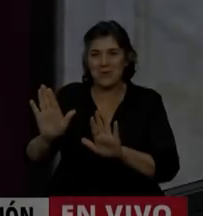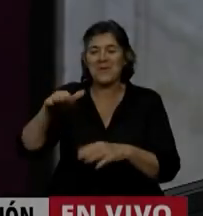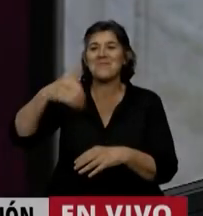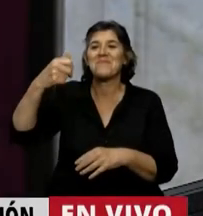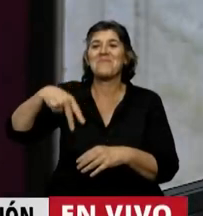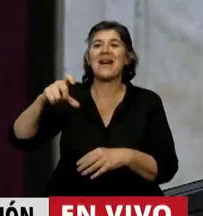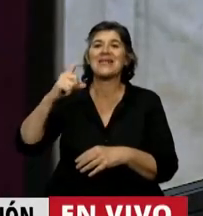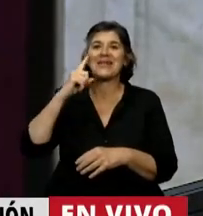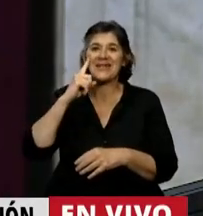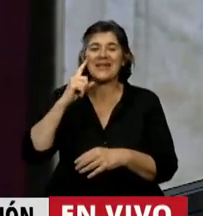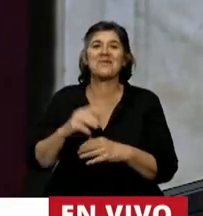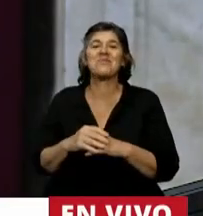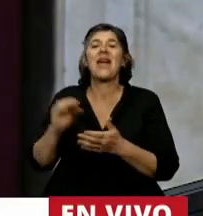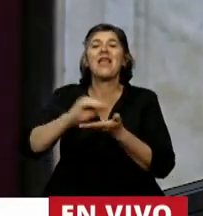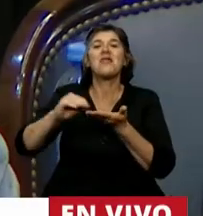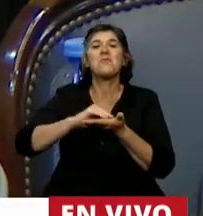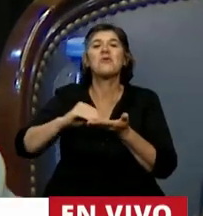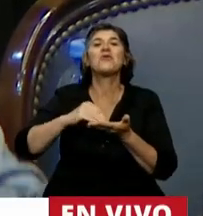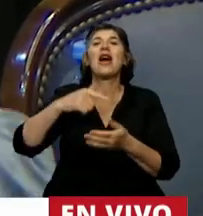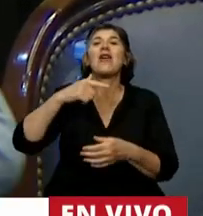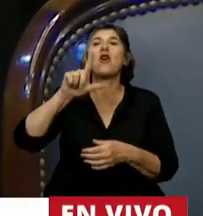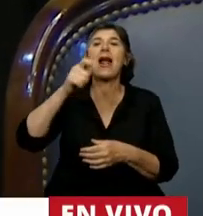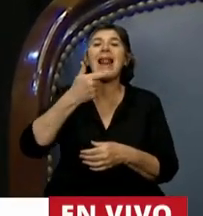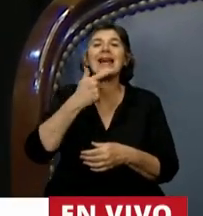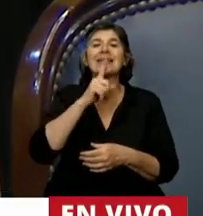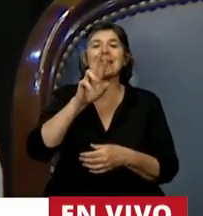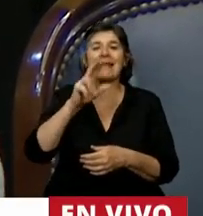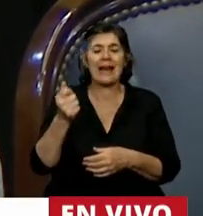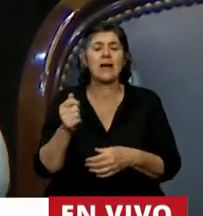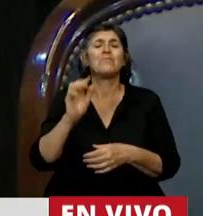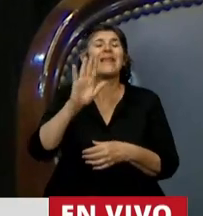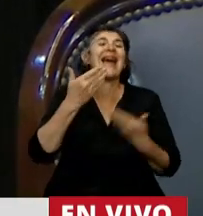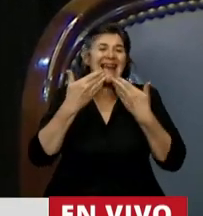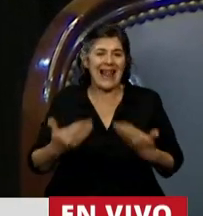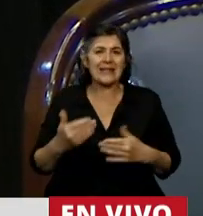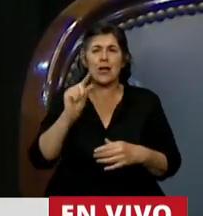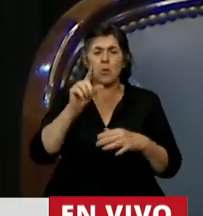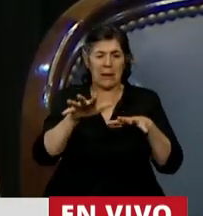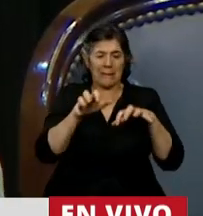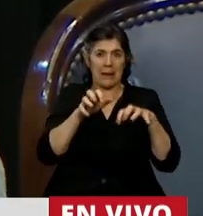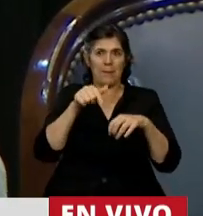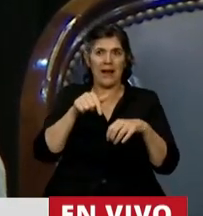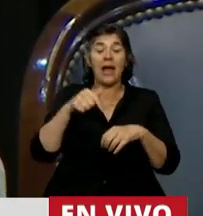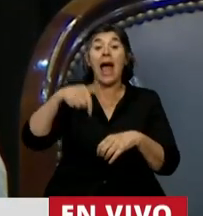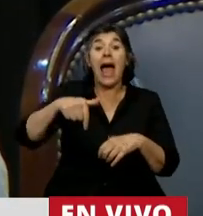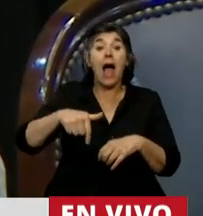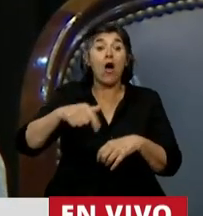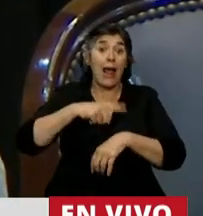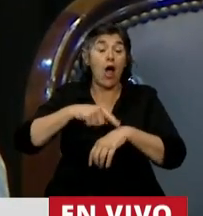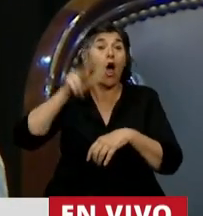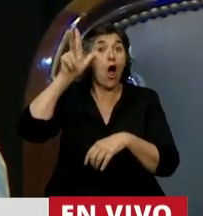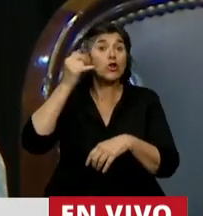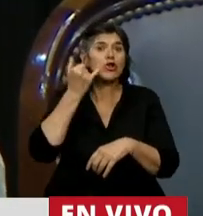Diputado Suárez Lastra. Gracias, señor Presidente. Un poco más temprano y atento que son ahora las 8 y 20